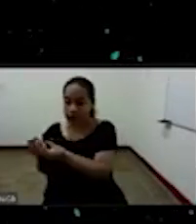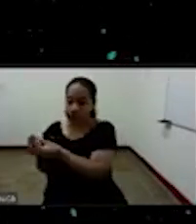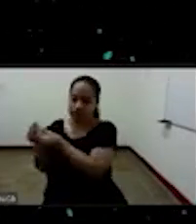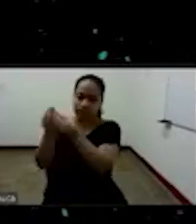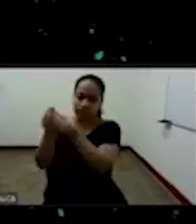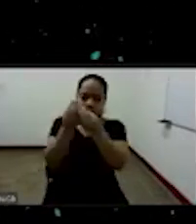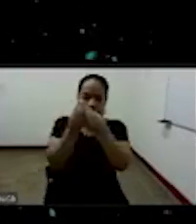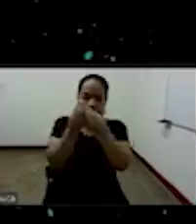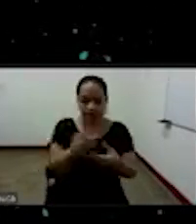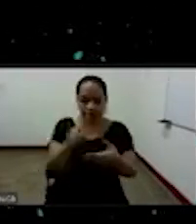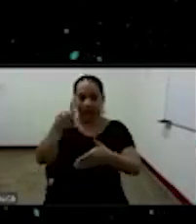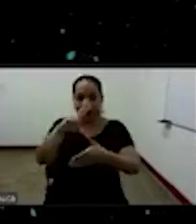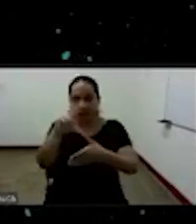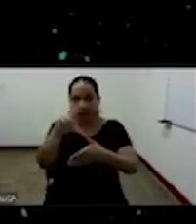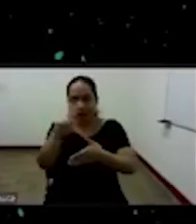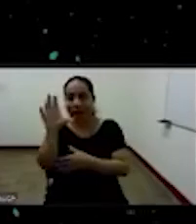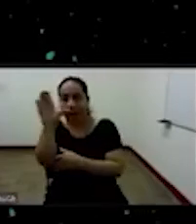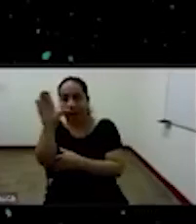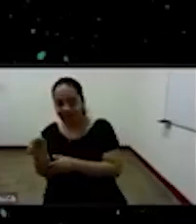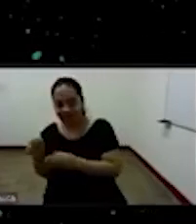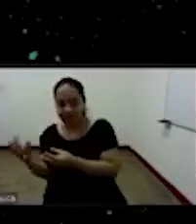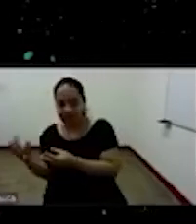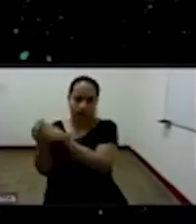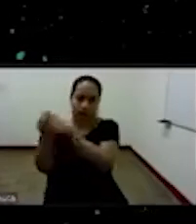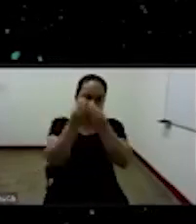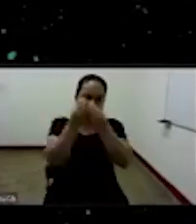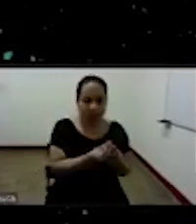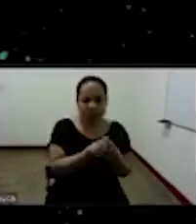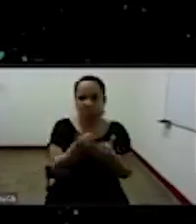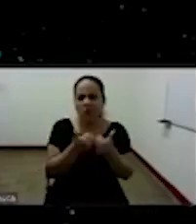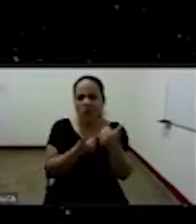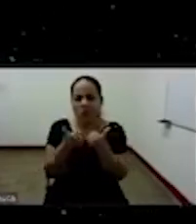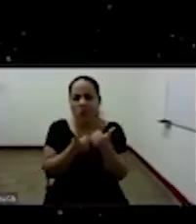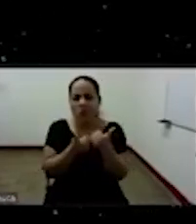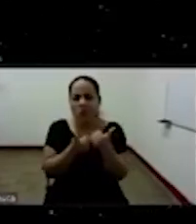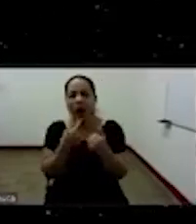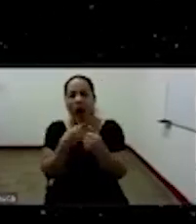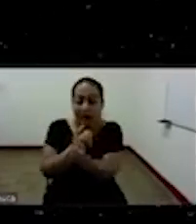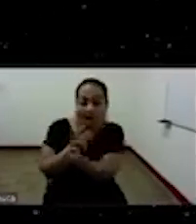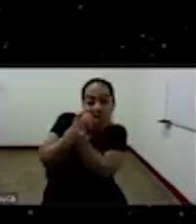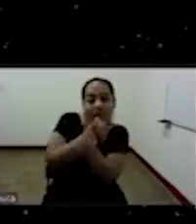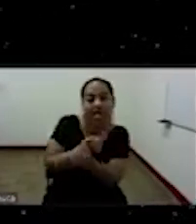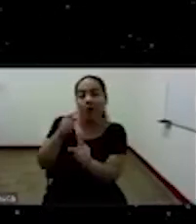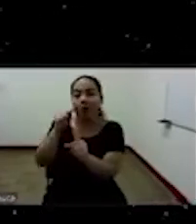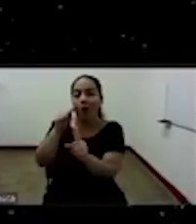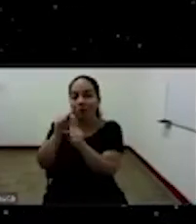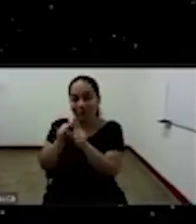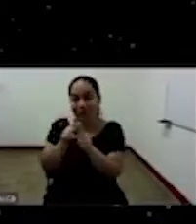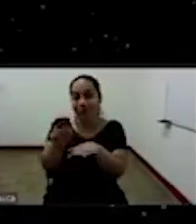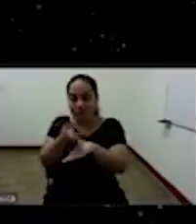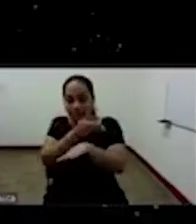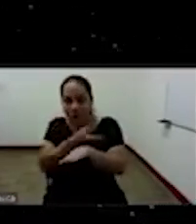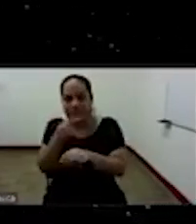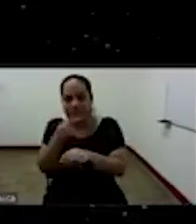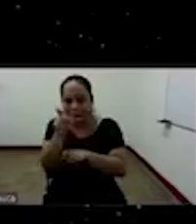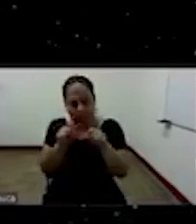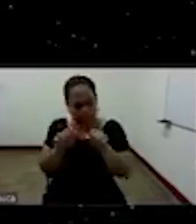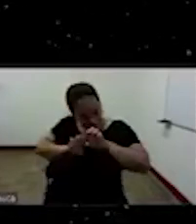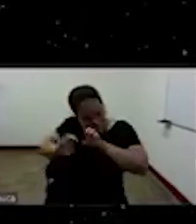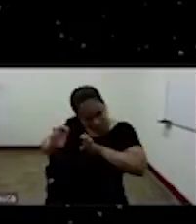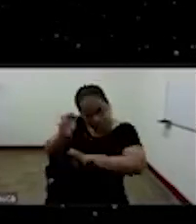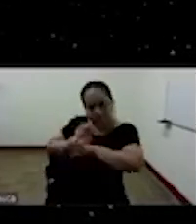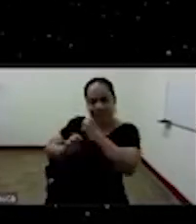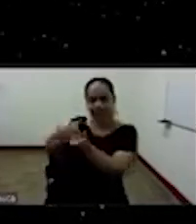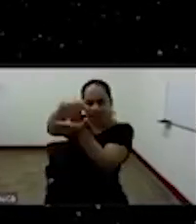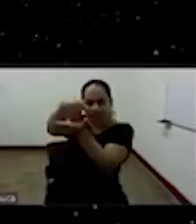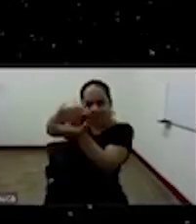Américas desde el África con el objetivo de ser esclavizadas pero que eh estas personas se resistieron eh